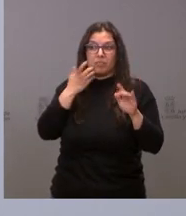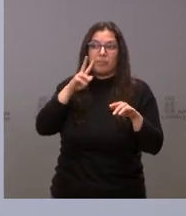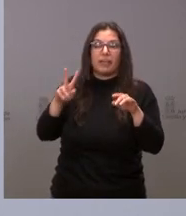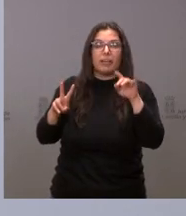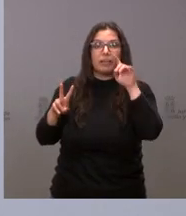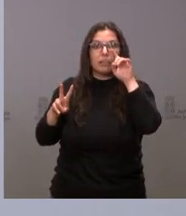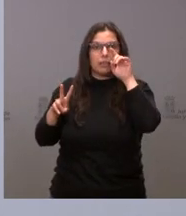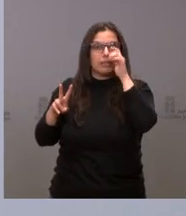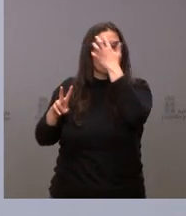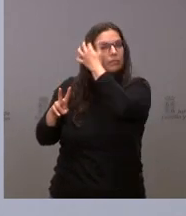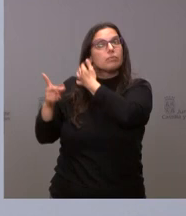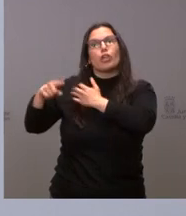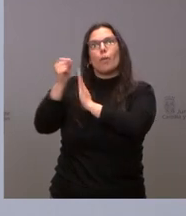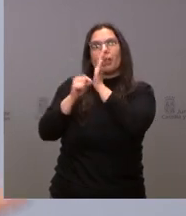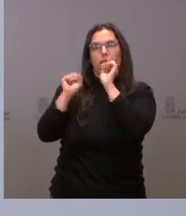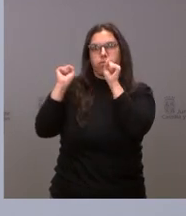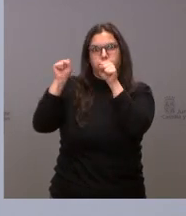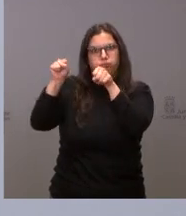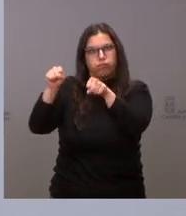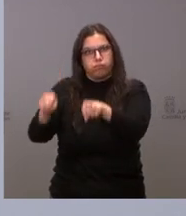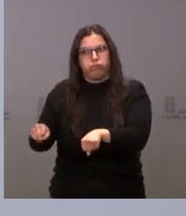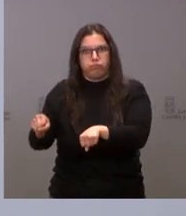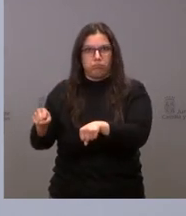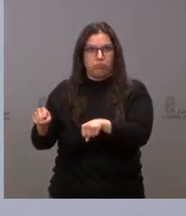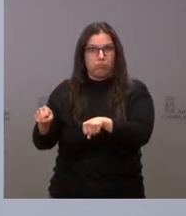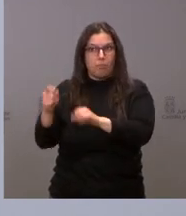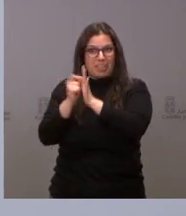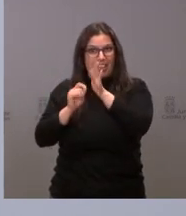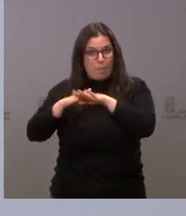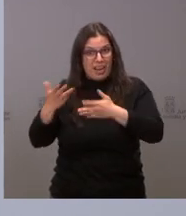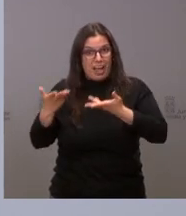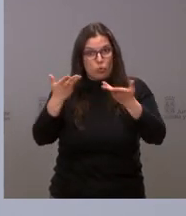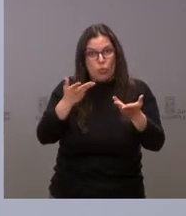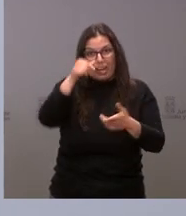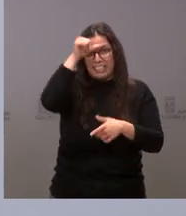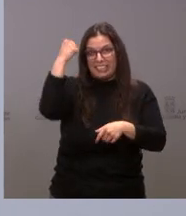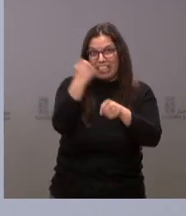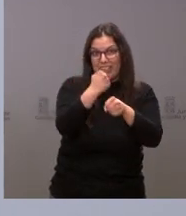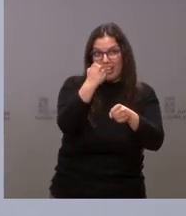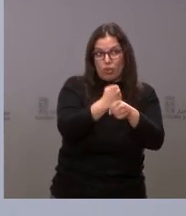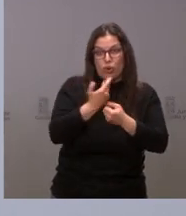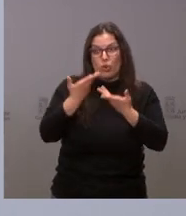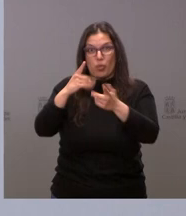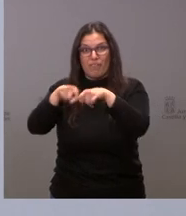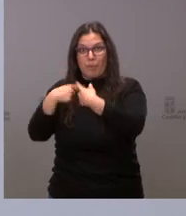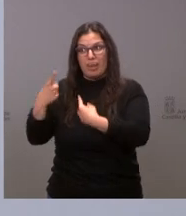la tardanza en tomar medidas para ayudar a los trabajadores para ayudar a las familias de este país.